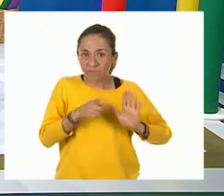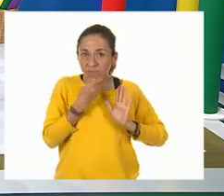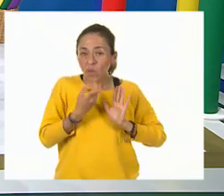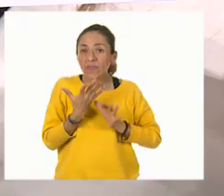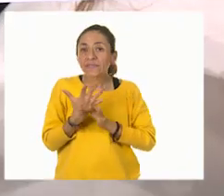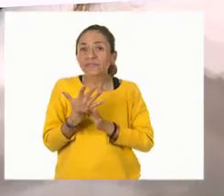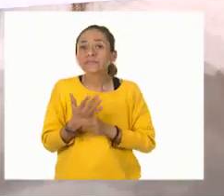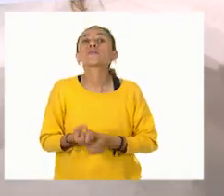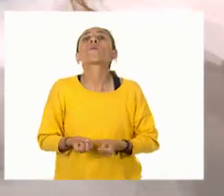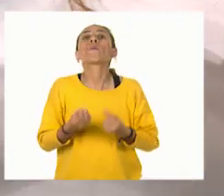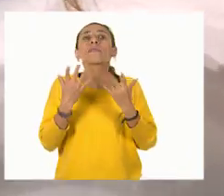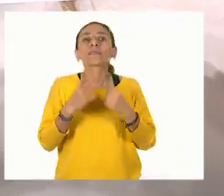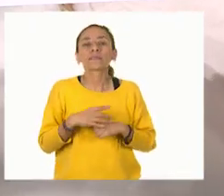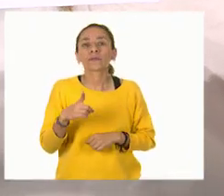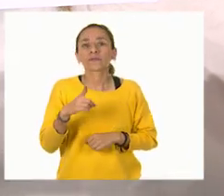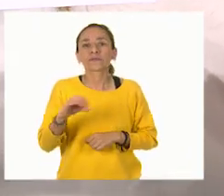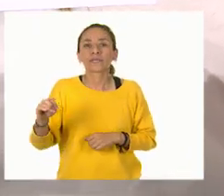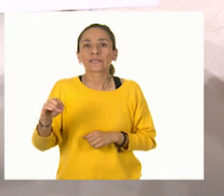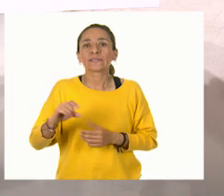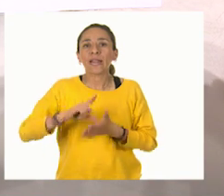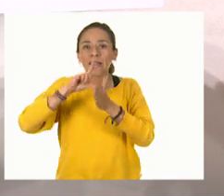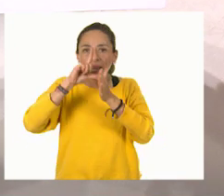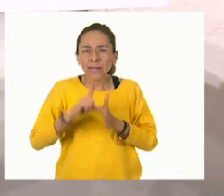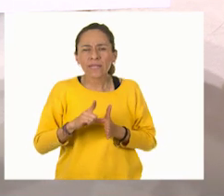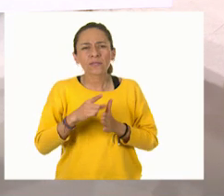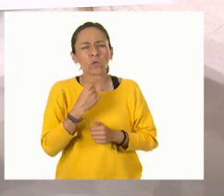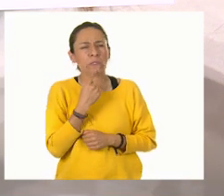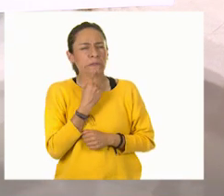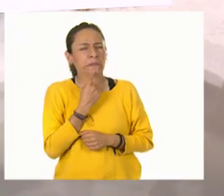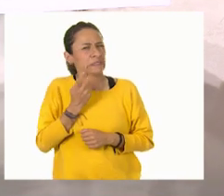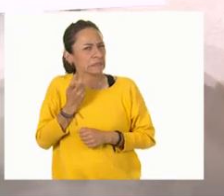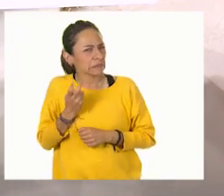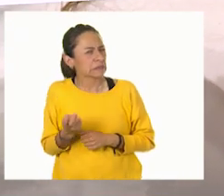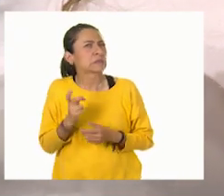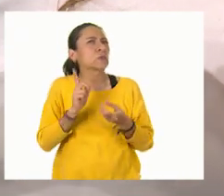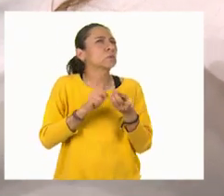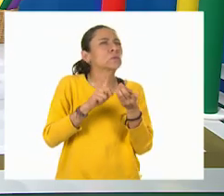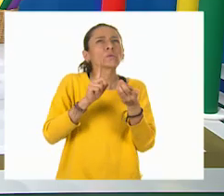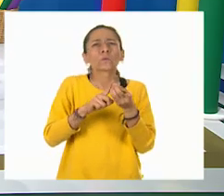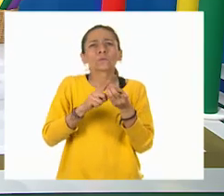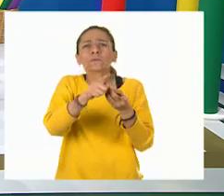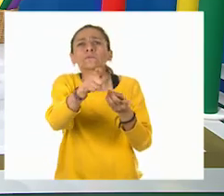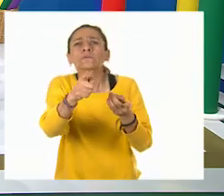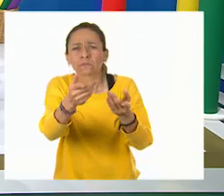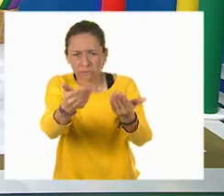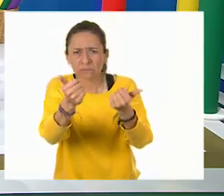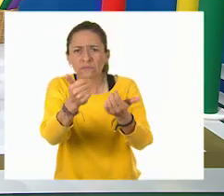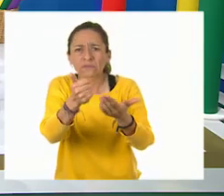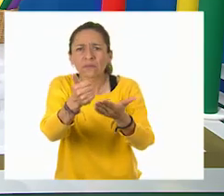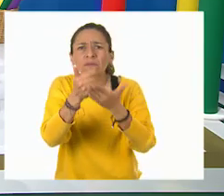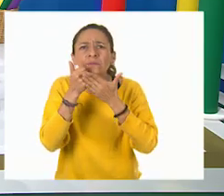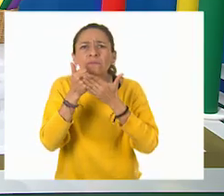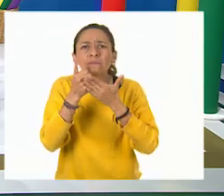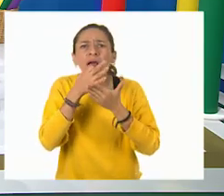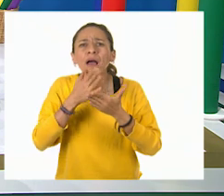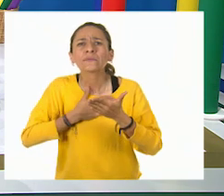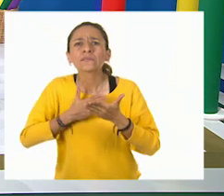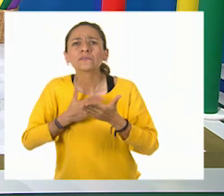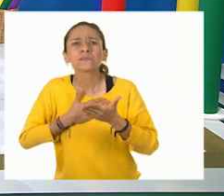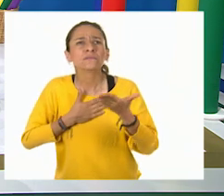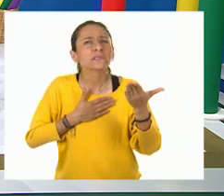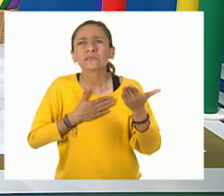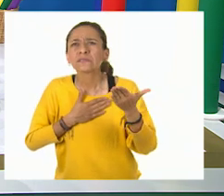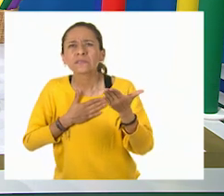litros. ¿Esta dónde la tengo que poner? Allá en casa me ayudan, por favor. ¿Será dónde dice